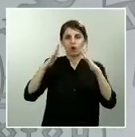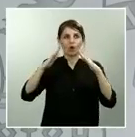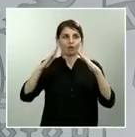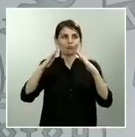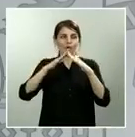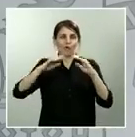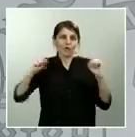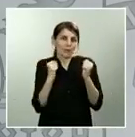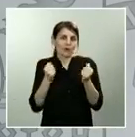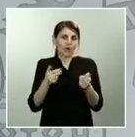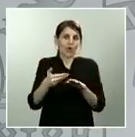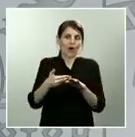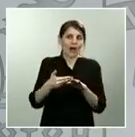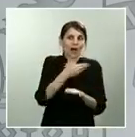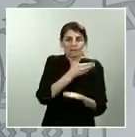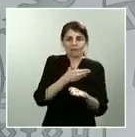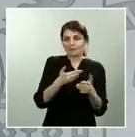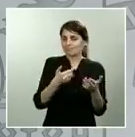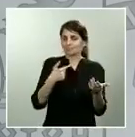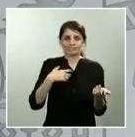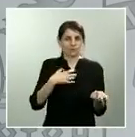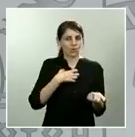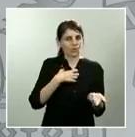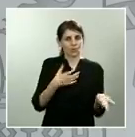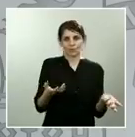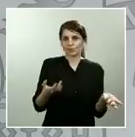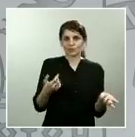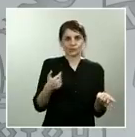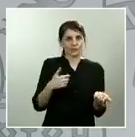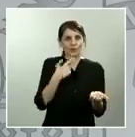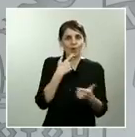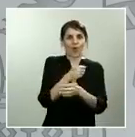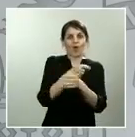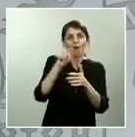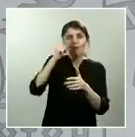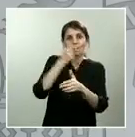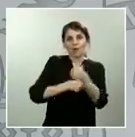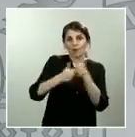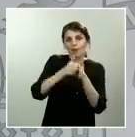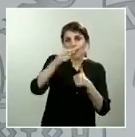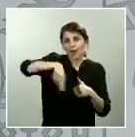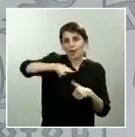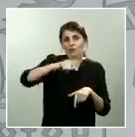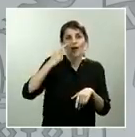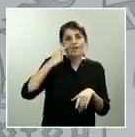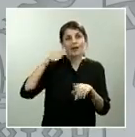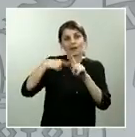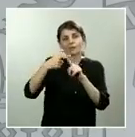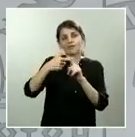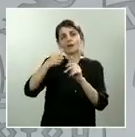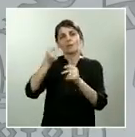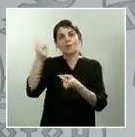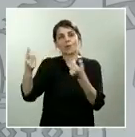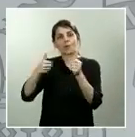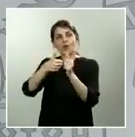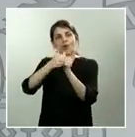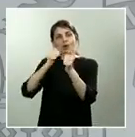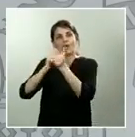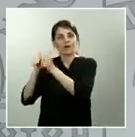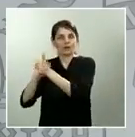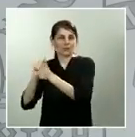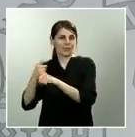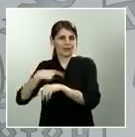extendería al conjunto de España esto es lo que estamos estudiando sobre estas cuestiones no queremos especular porque creemos que